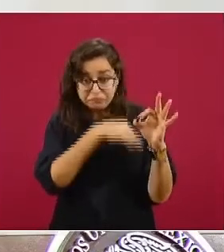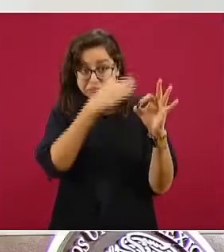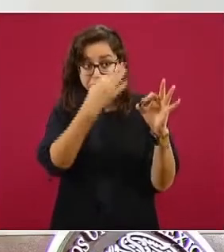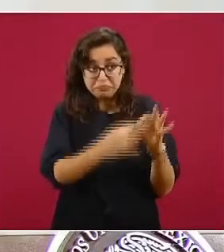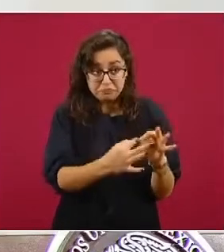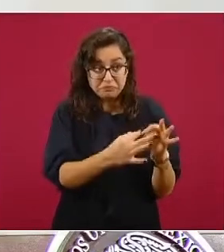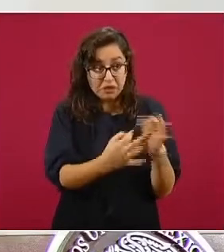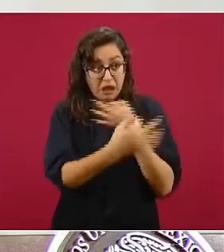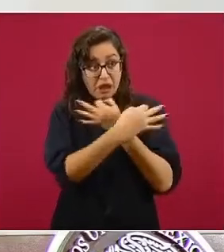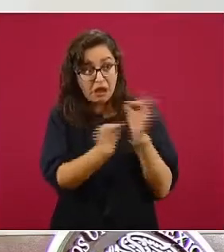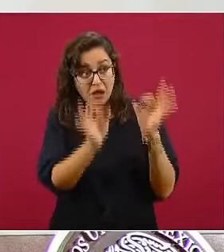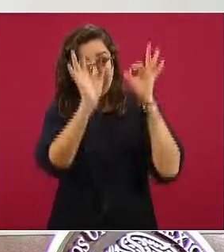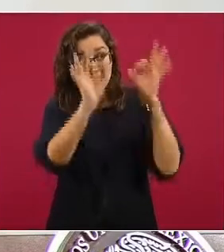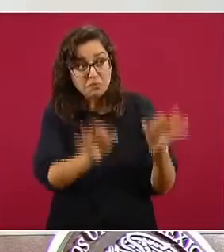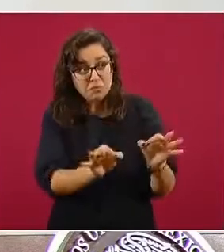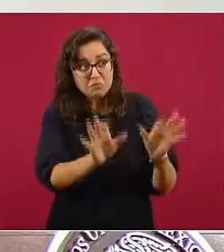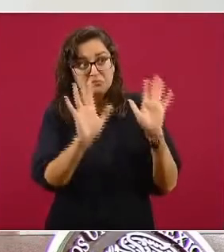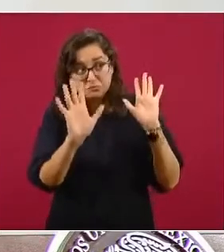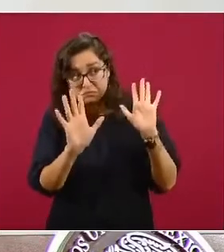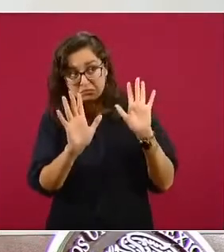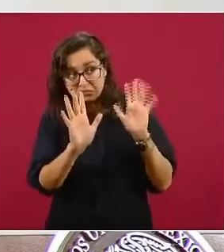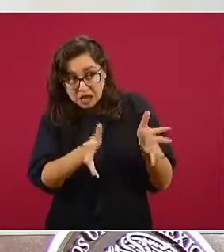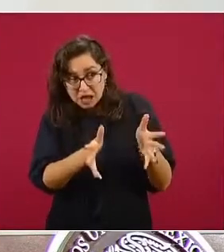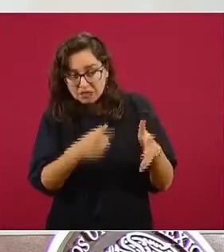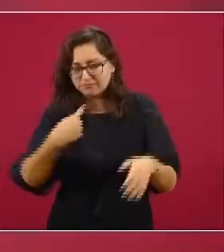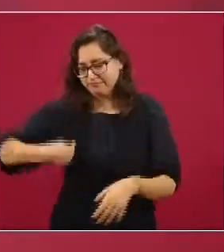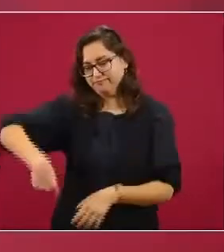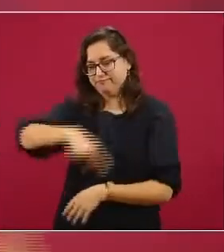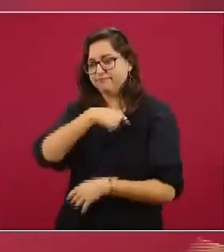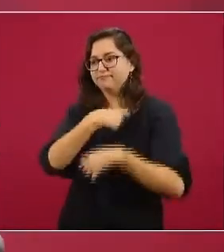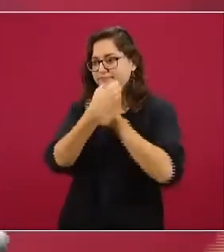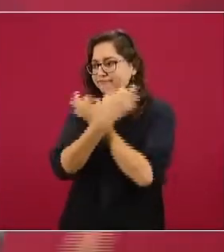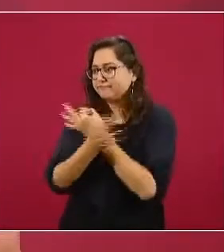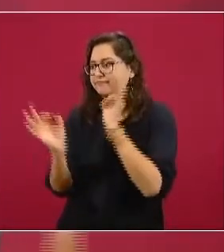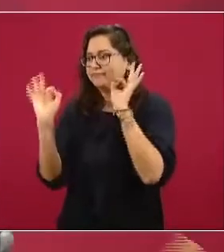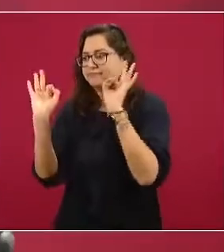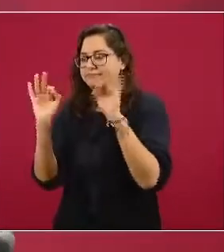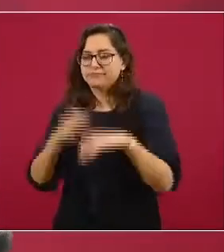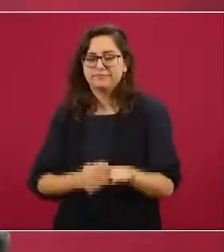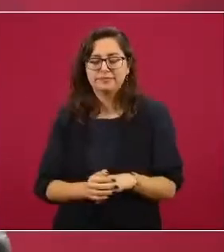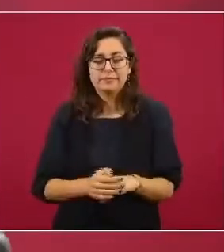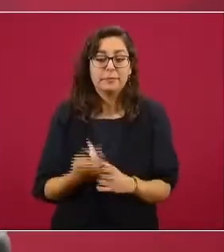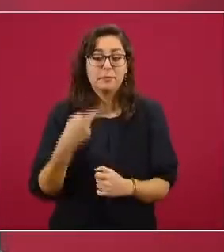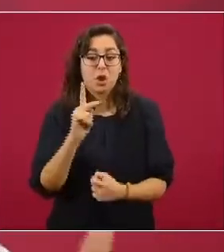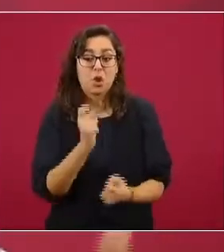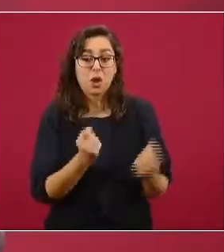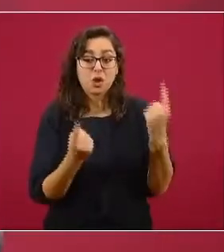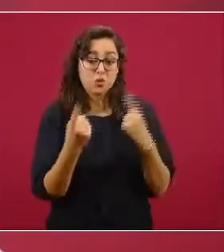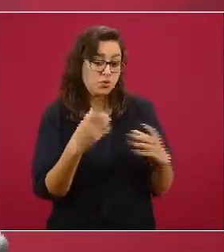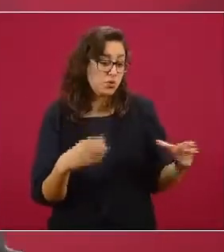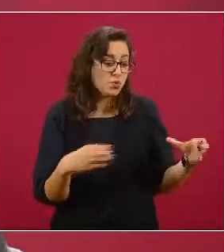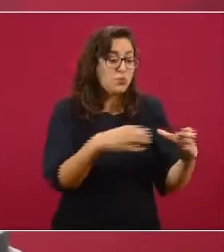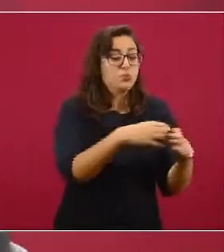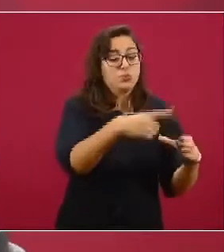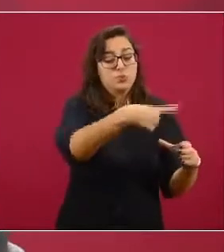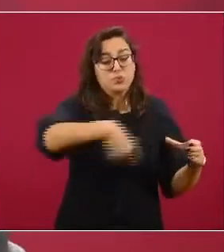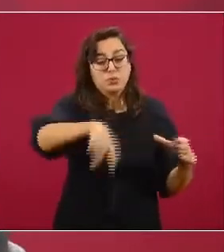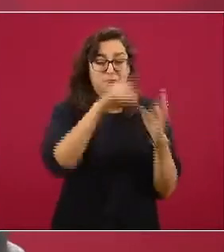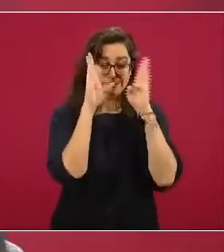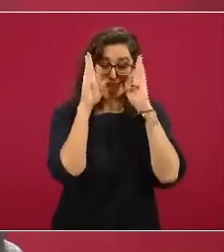momento resolvemos. Entonces, hay algunos que, estos intelectuales orgánicos del conservadurismo,